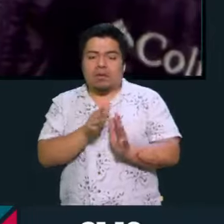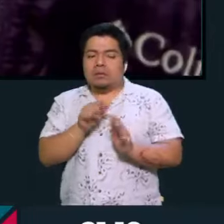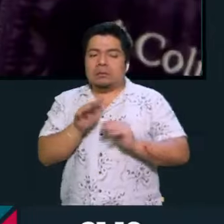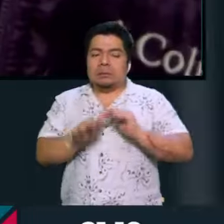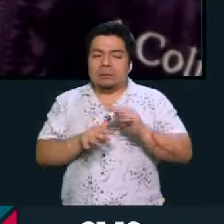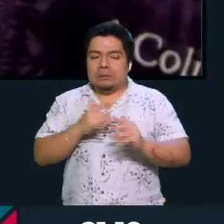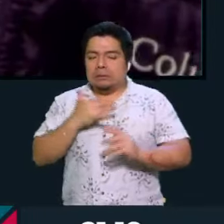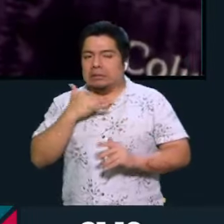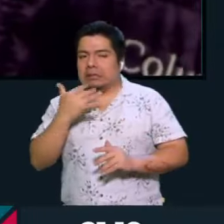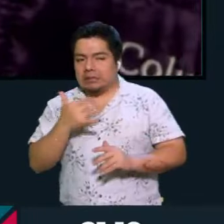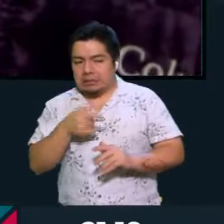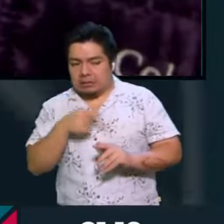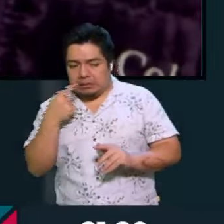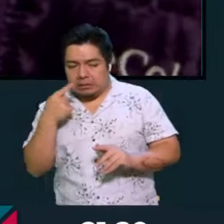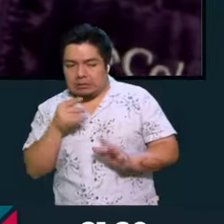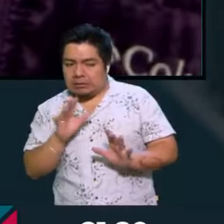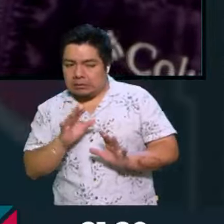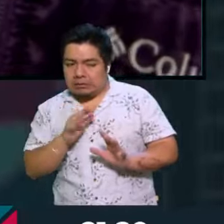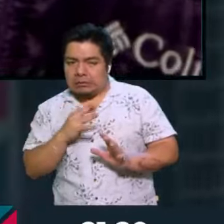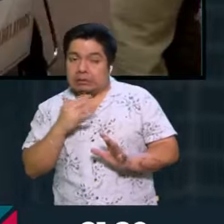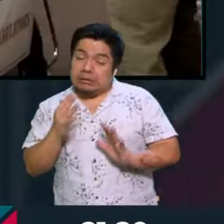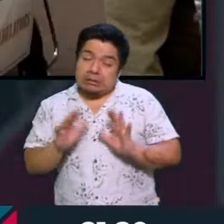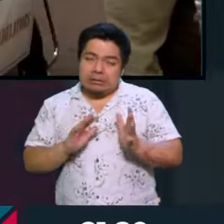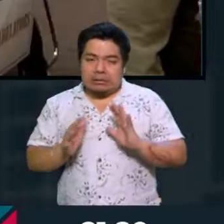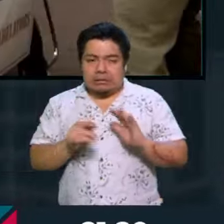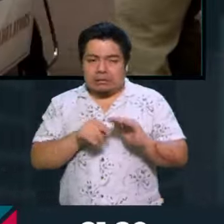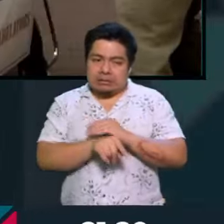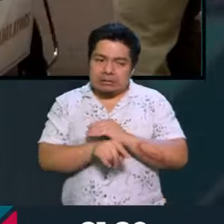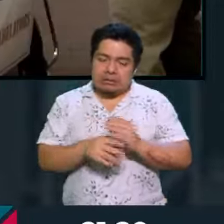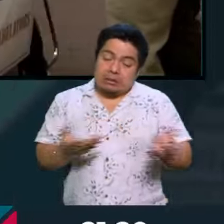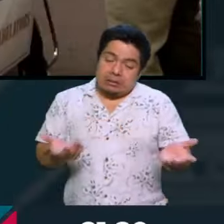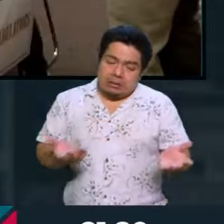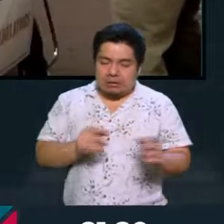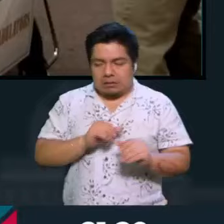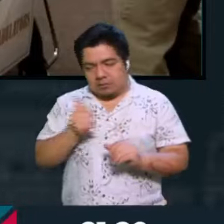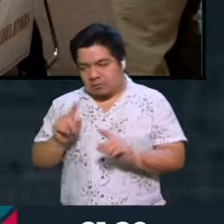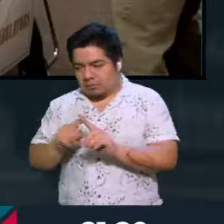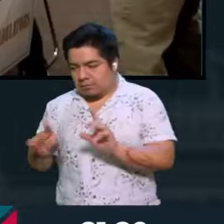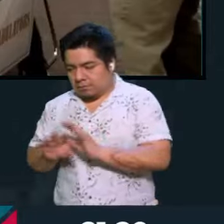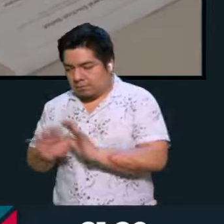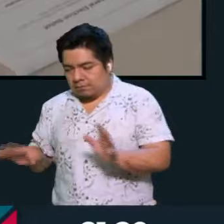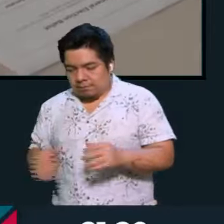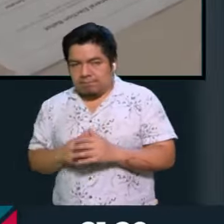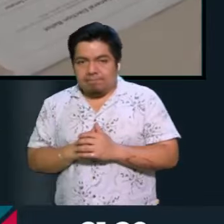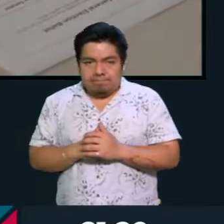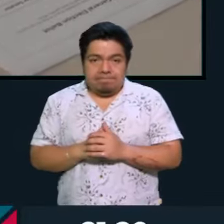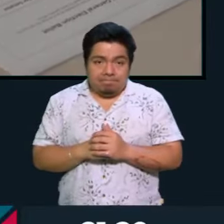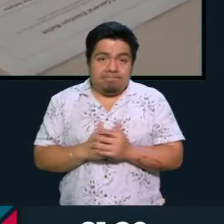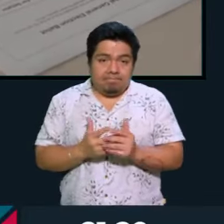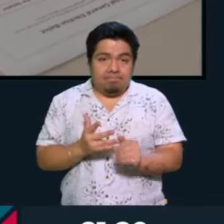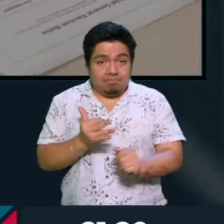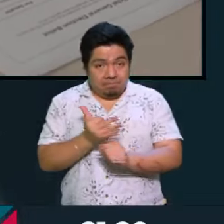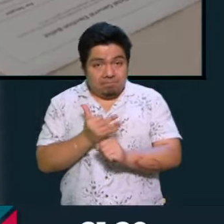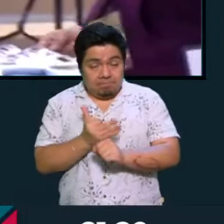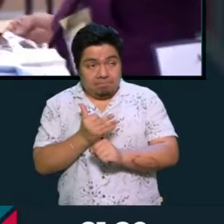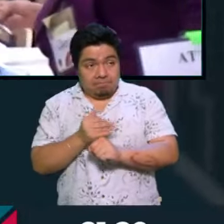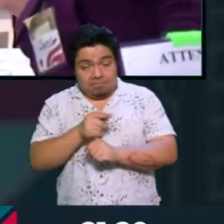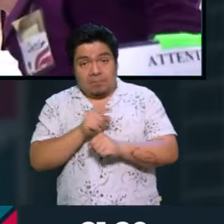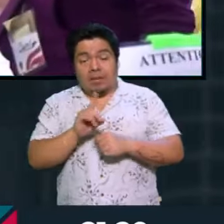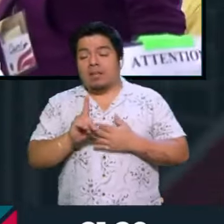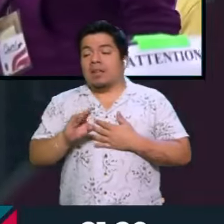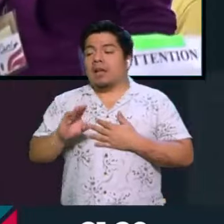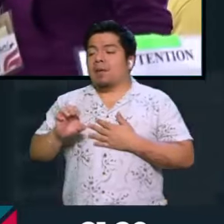criminal de ella porque ha abusado, es convicto también, Pero es otro tema. Entonces, creo que este es un punto en el cual los